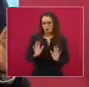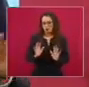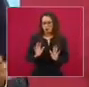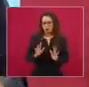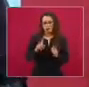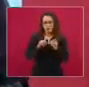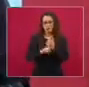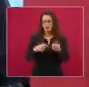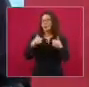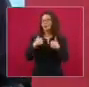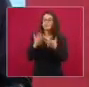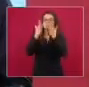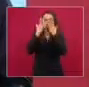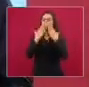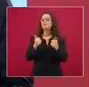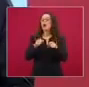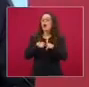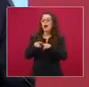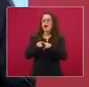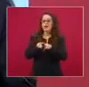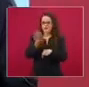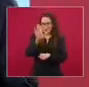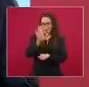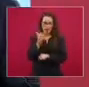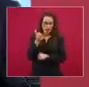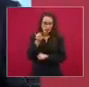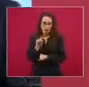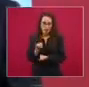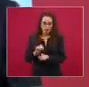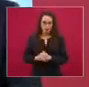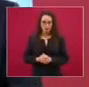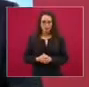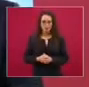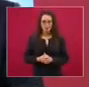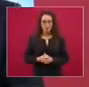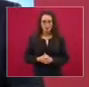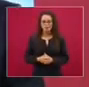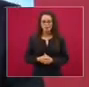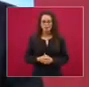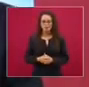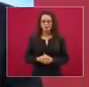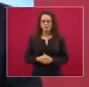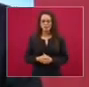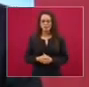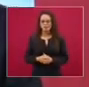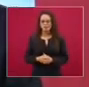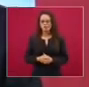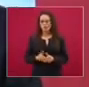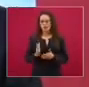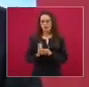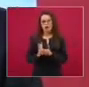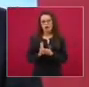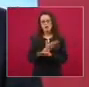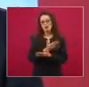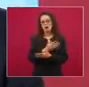hermanos, son asuntos particulares